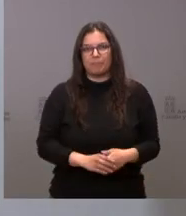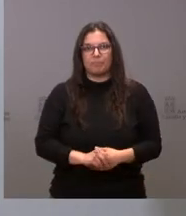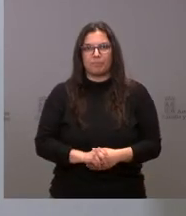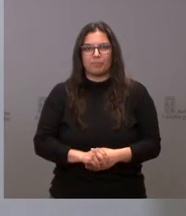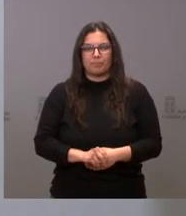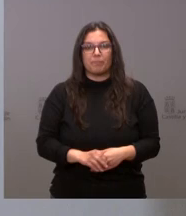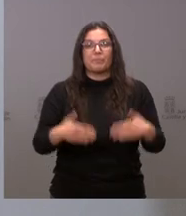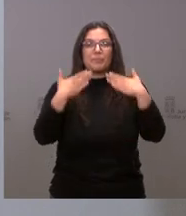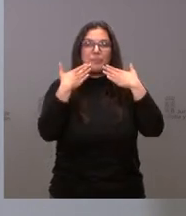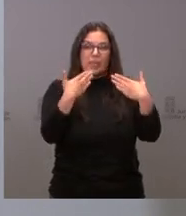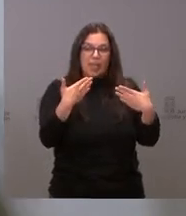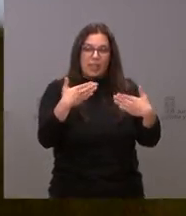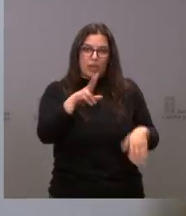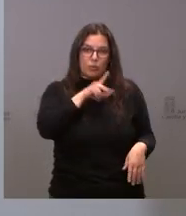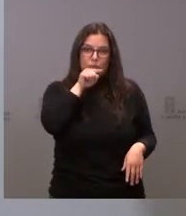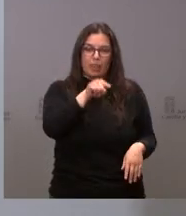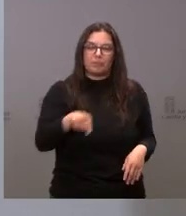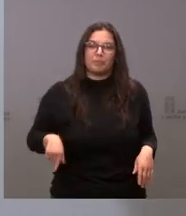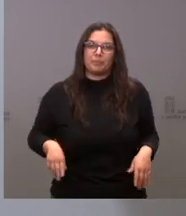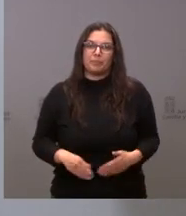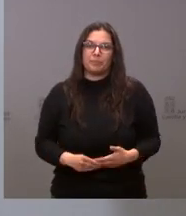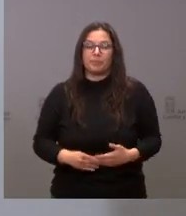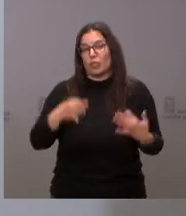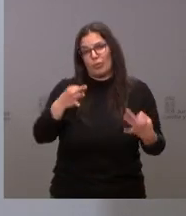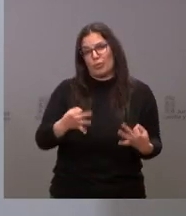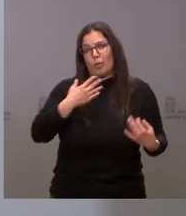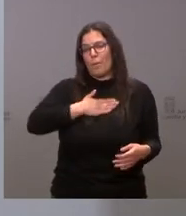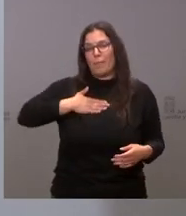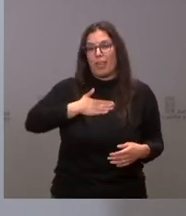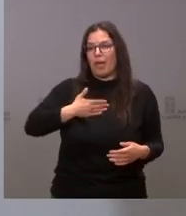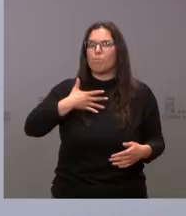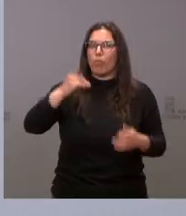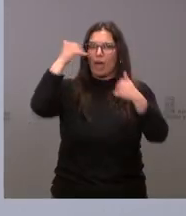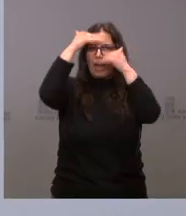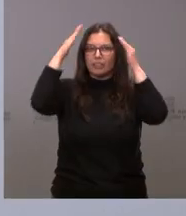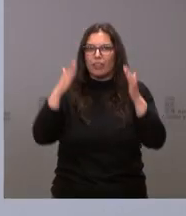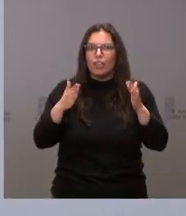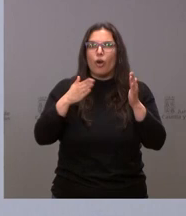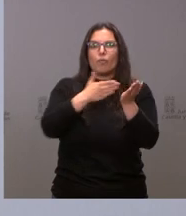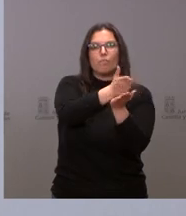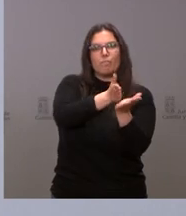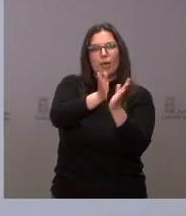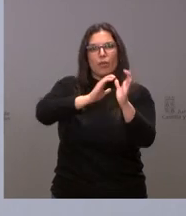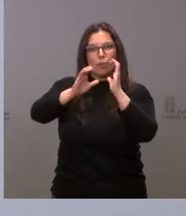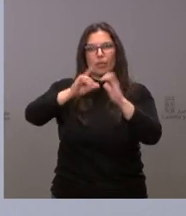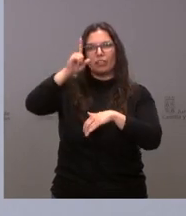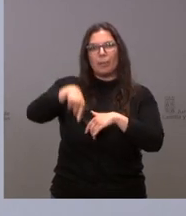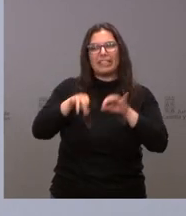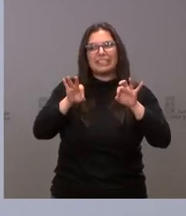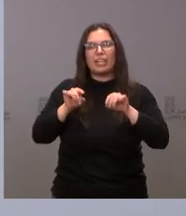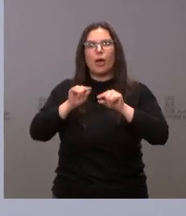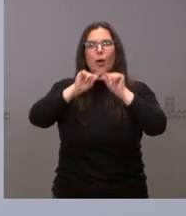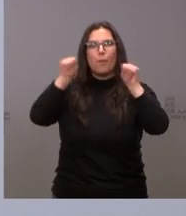muchas gracias a usted como siempre es un placer el poder atender a los medios de comunicación de